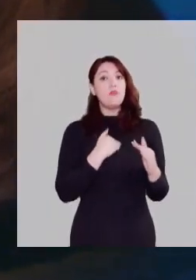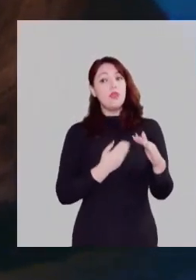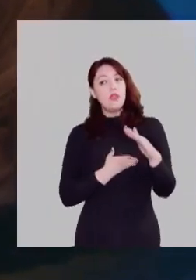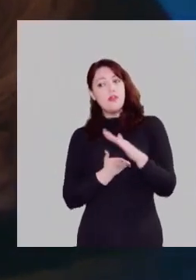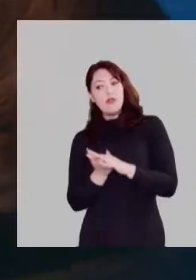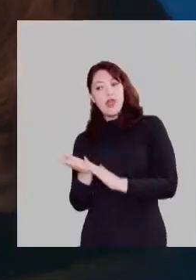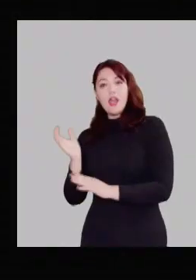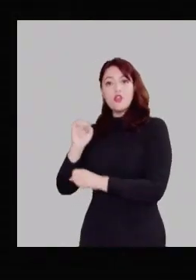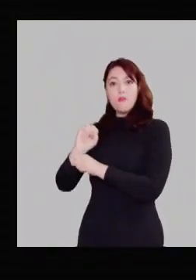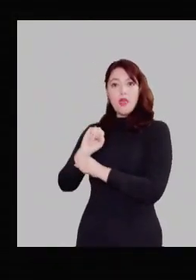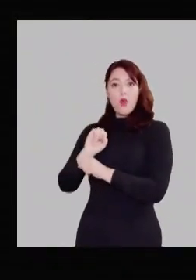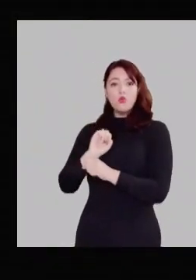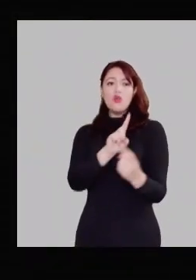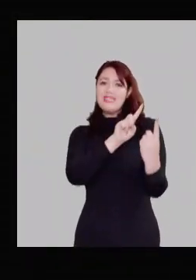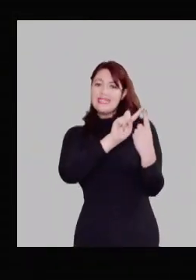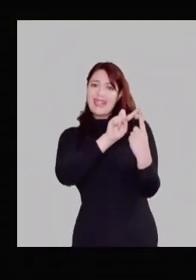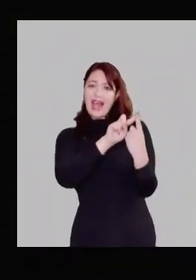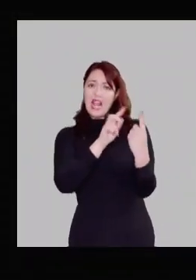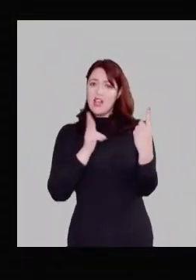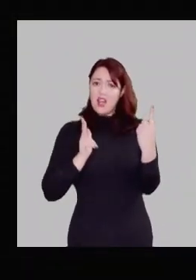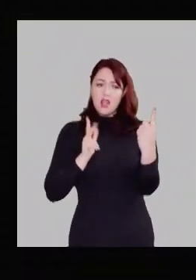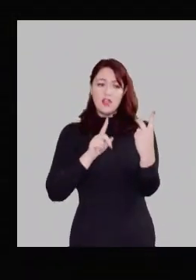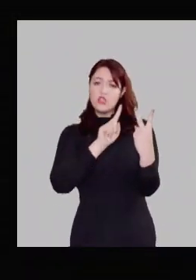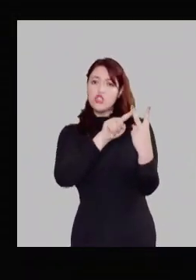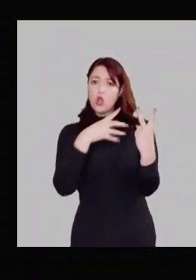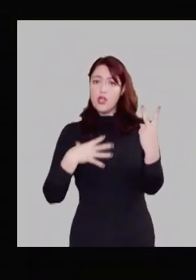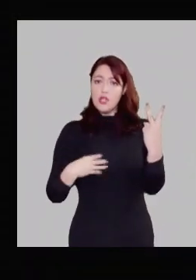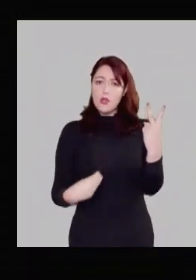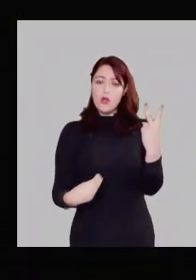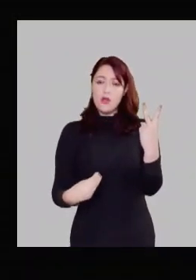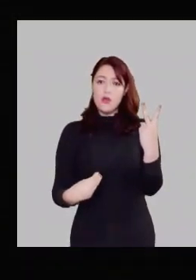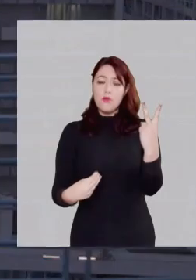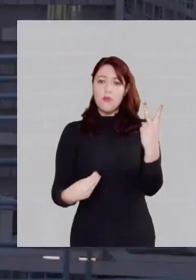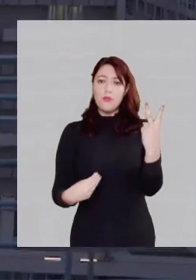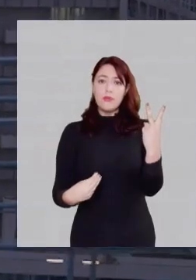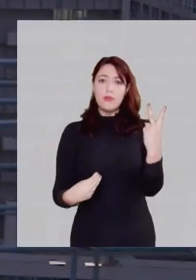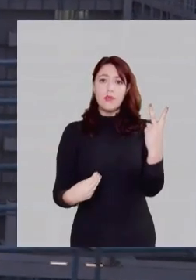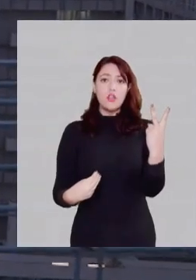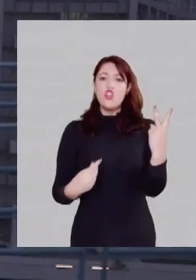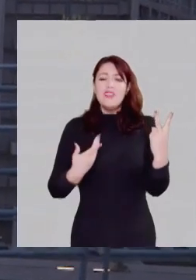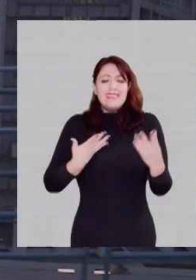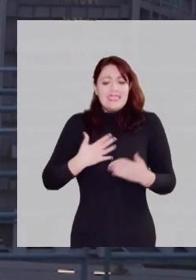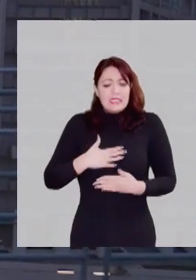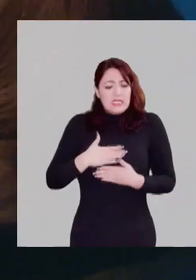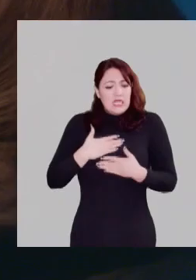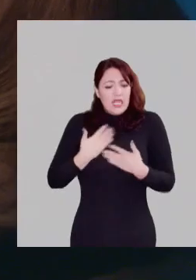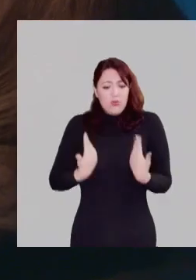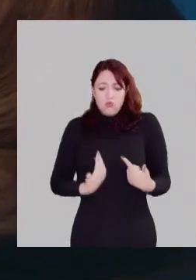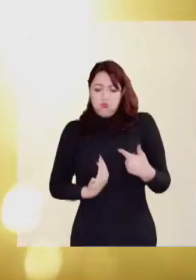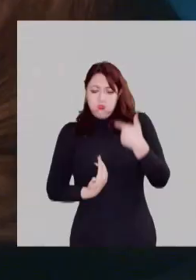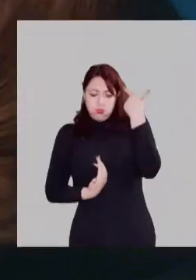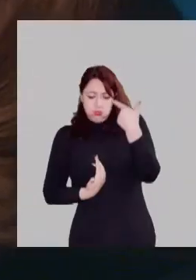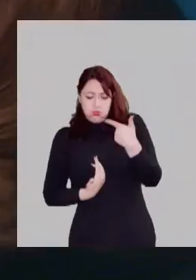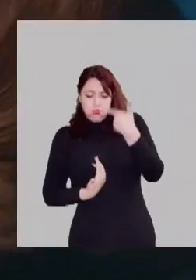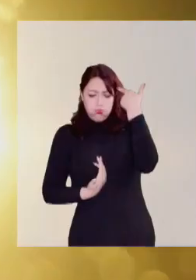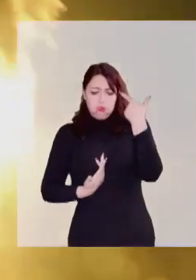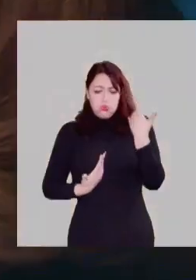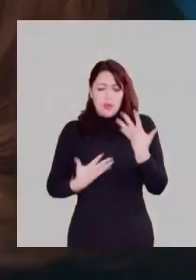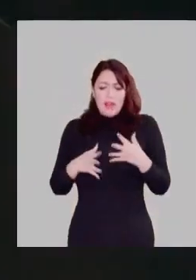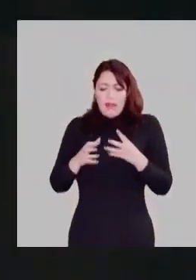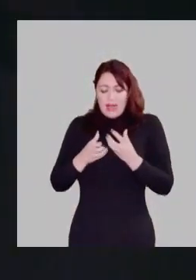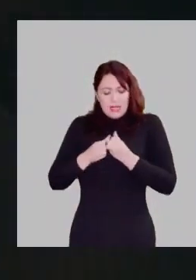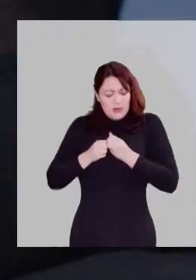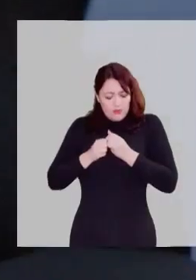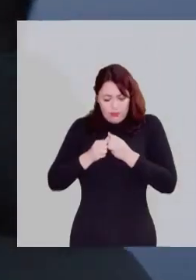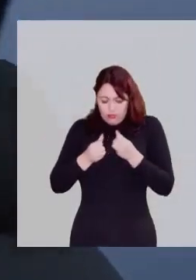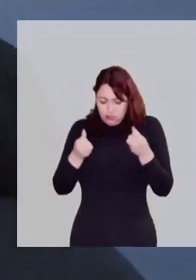yendo a mi auto y sale este cliente con su hijo. Ni siquiera sentí el dolor de esos balazos mientras me estaban